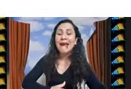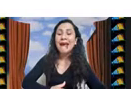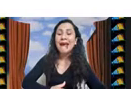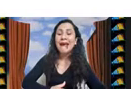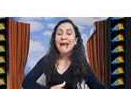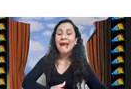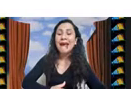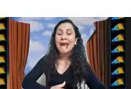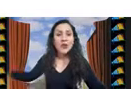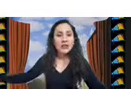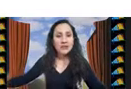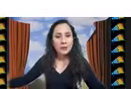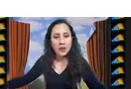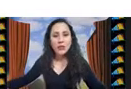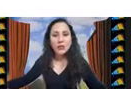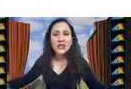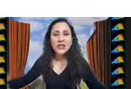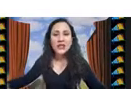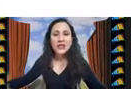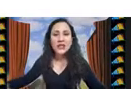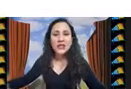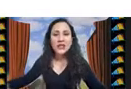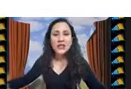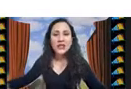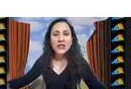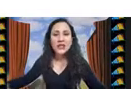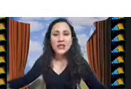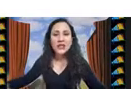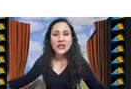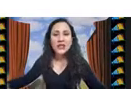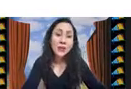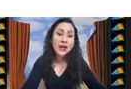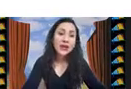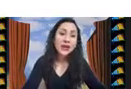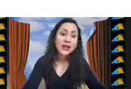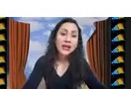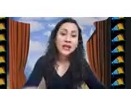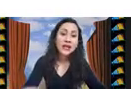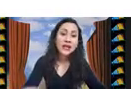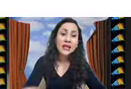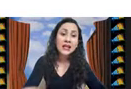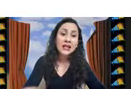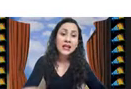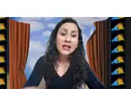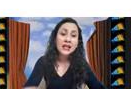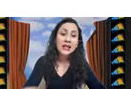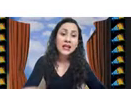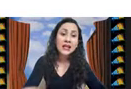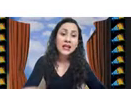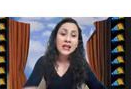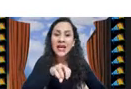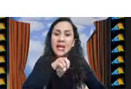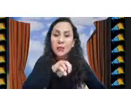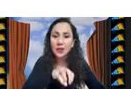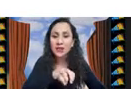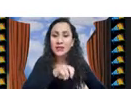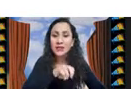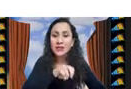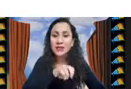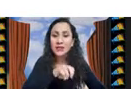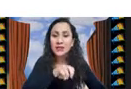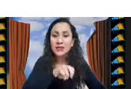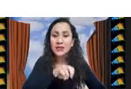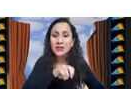el comportamiento del algoritmo y el desempeño final de los algoritmos y también que esto permite resaltar la